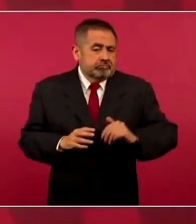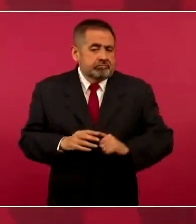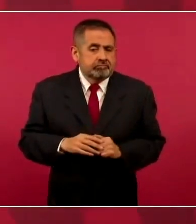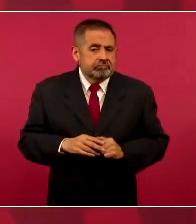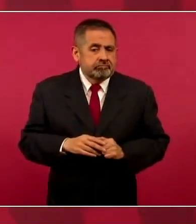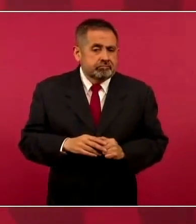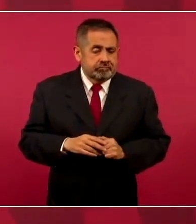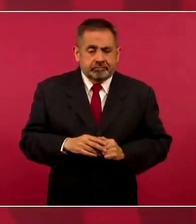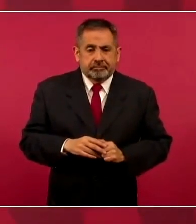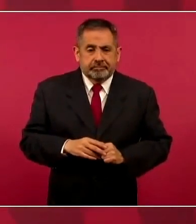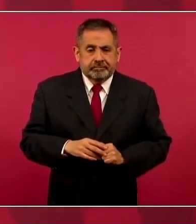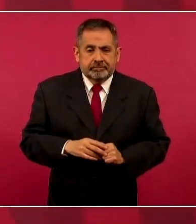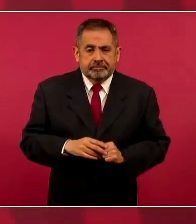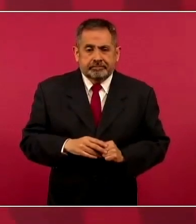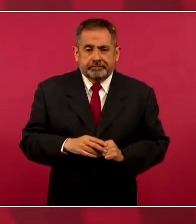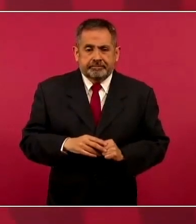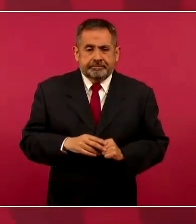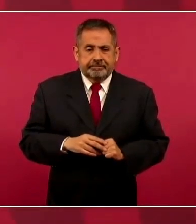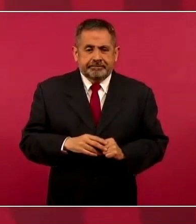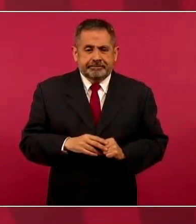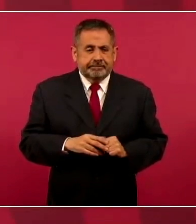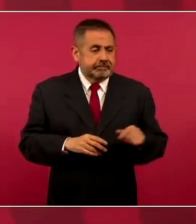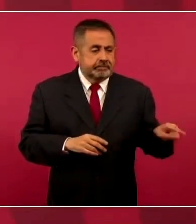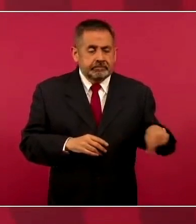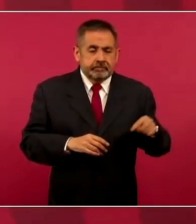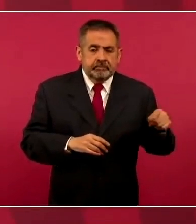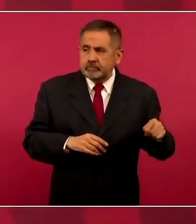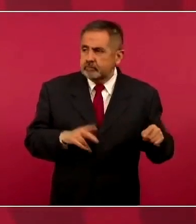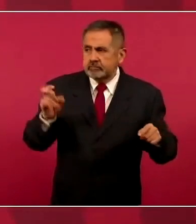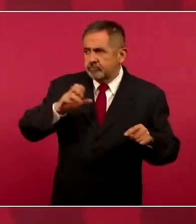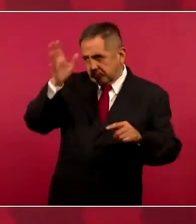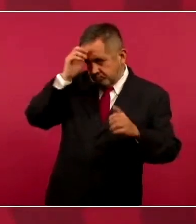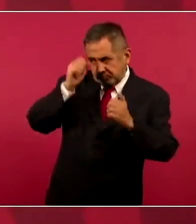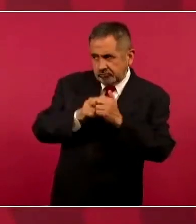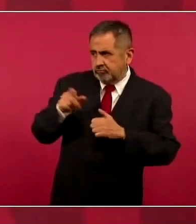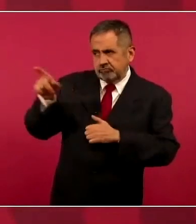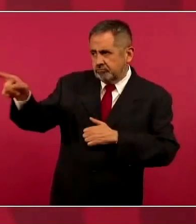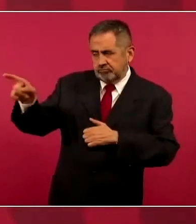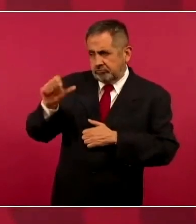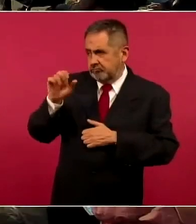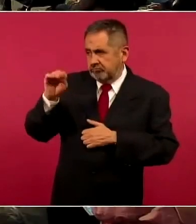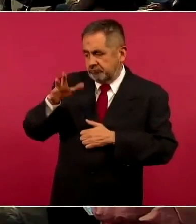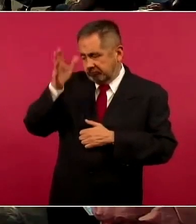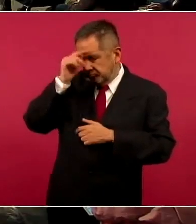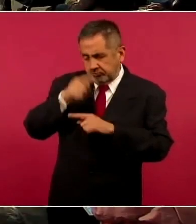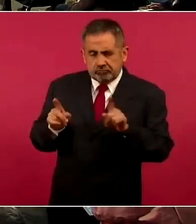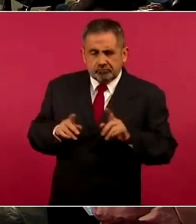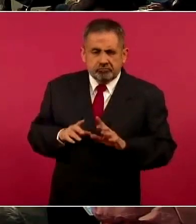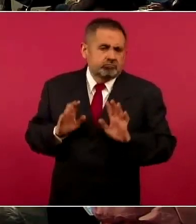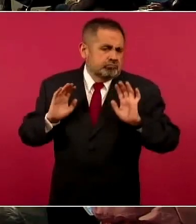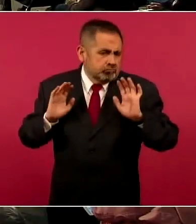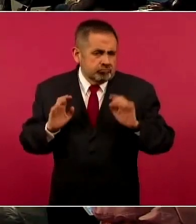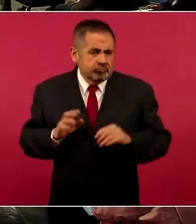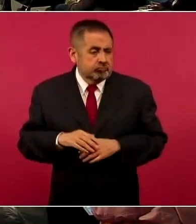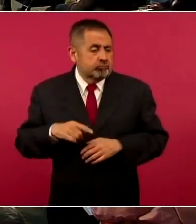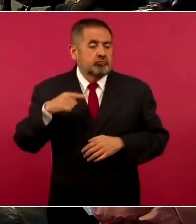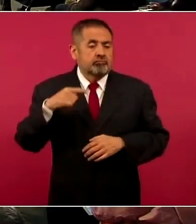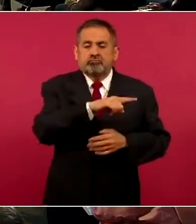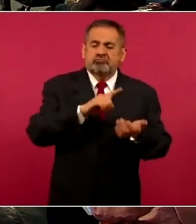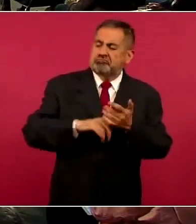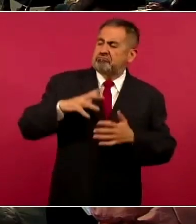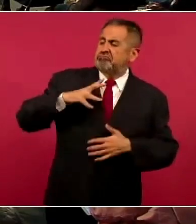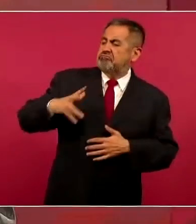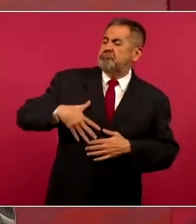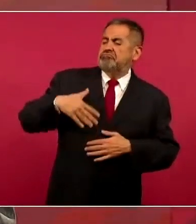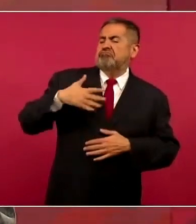porque no están de acuerdo con nuestro proyecto o porque tienen la arrogancia de